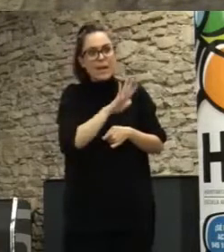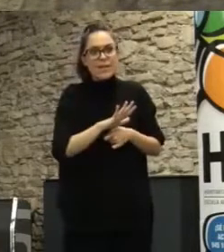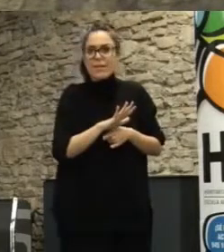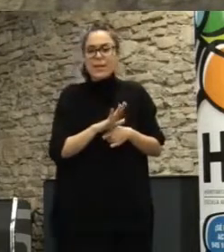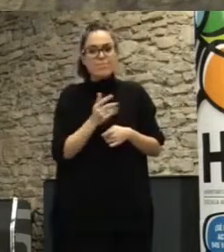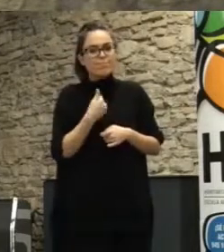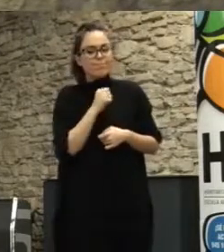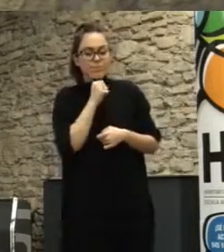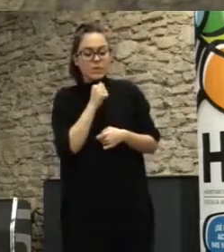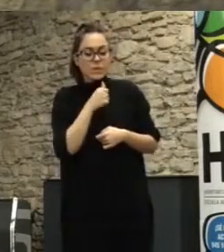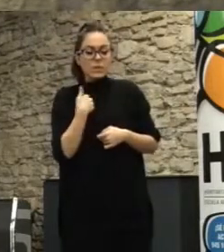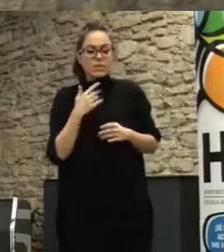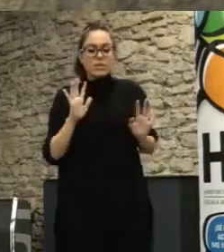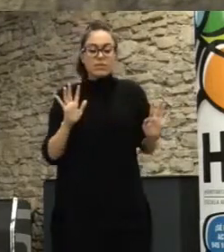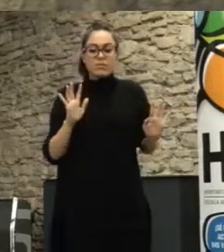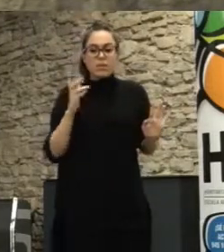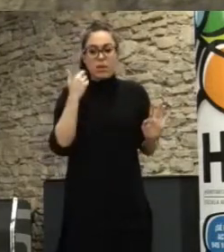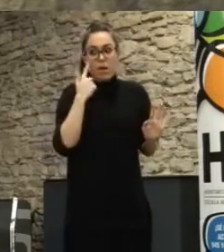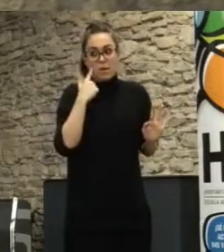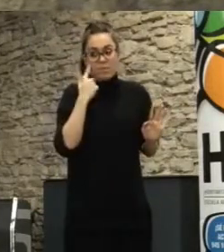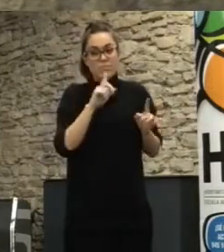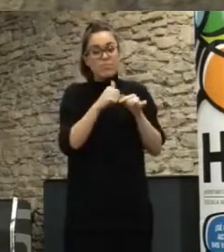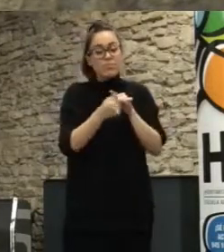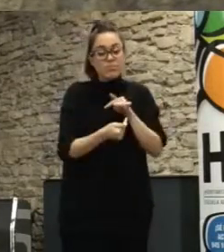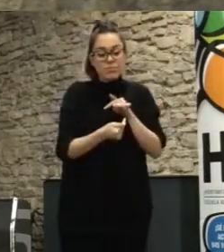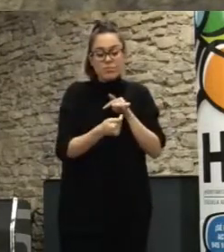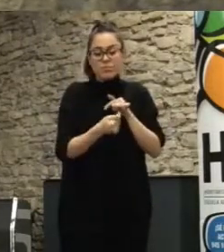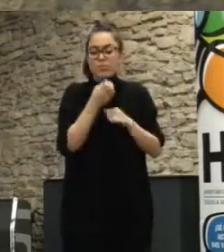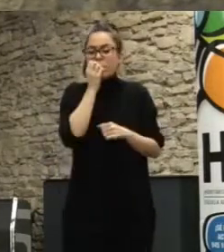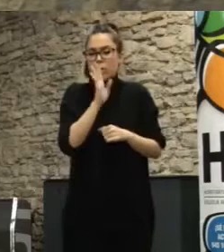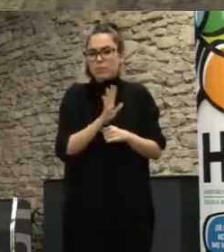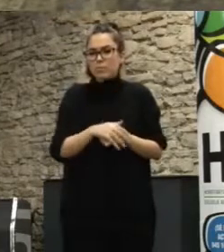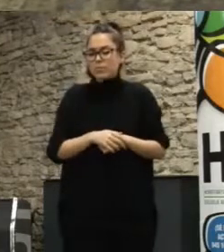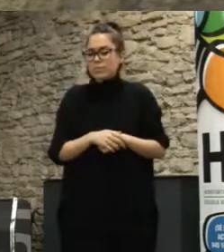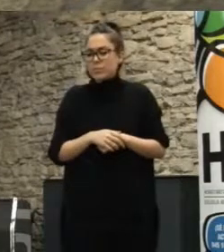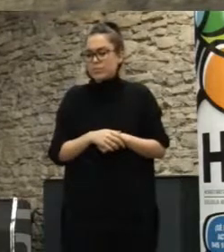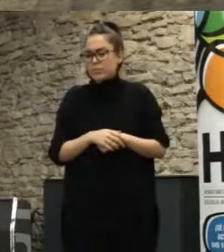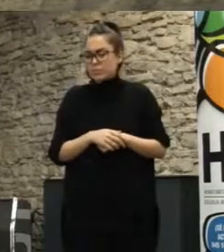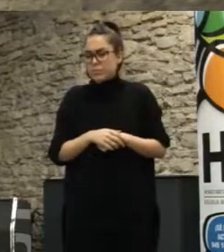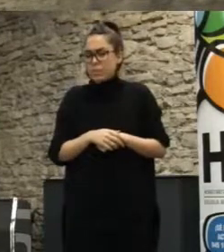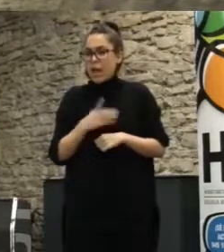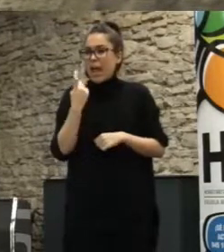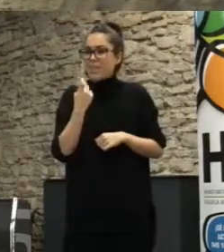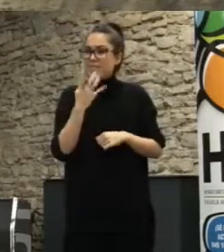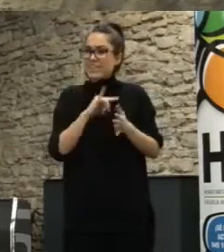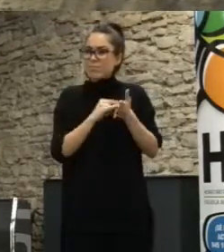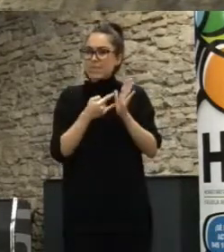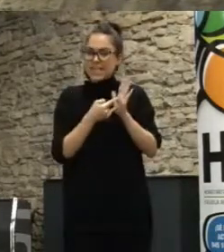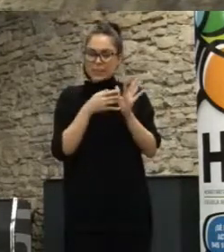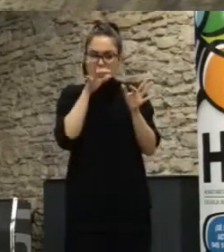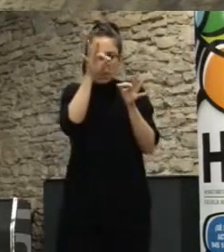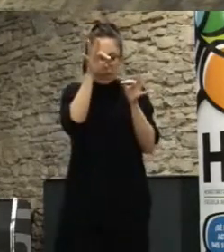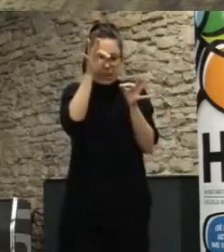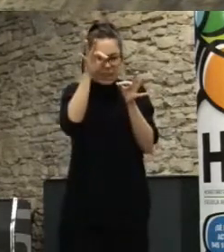un tiro en el pie porque no va a salir muy mal no hacerlo pero bueno es verdad que se está un poco puliendo el mecanismo es verdad que que no haya